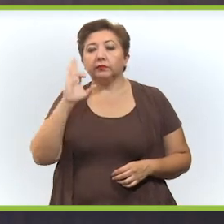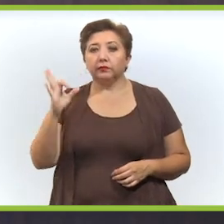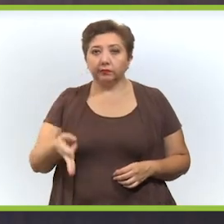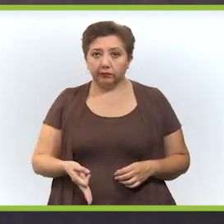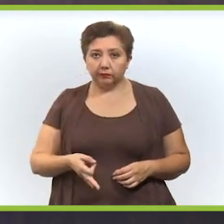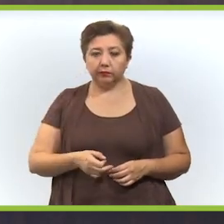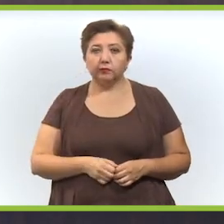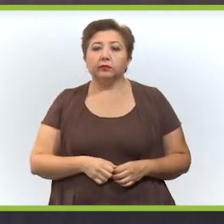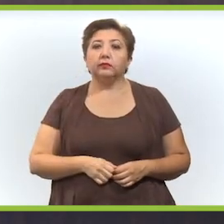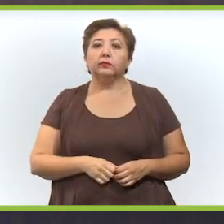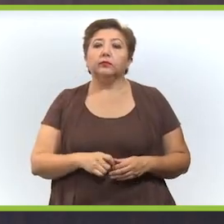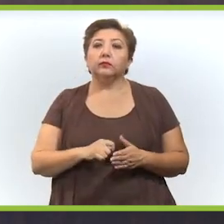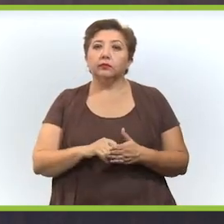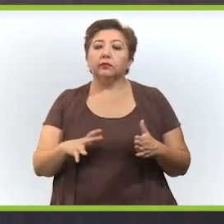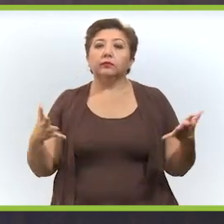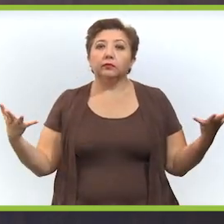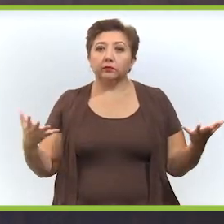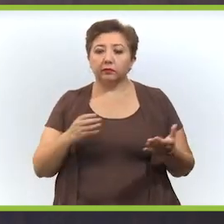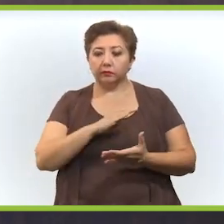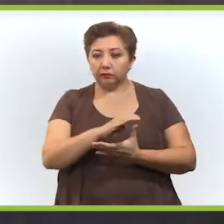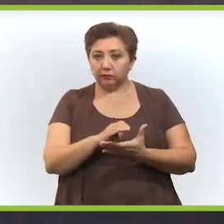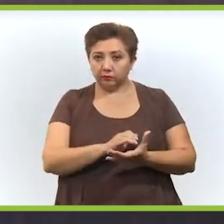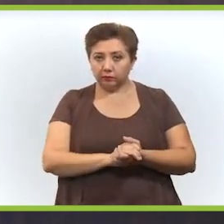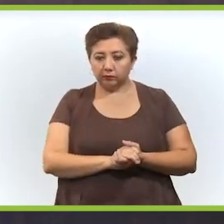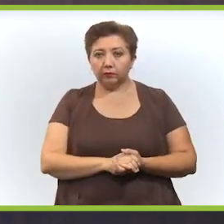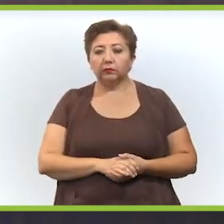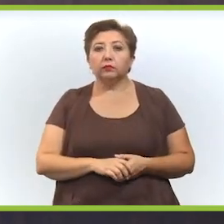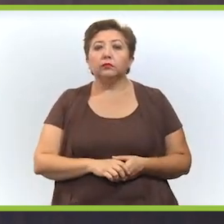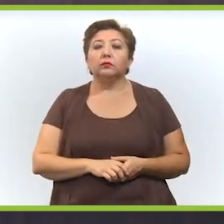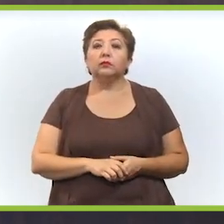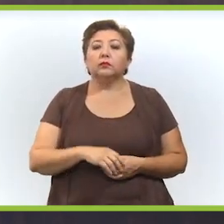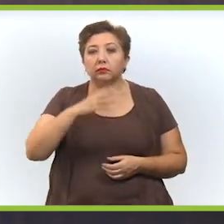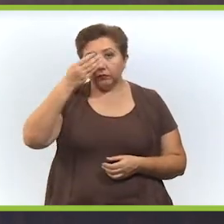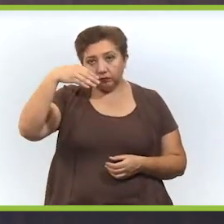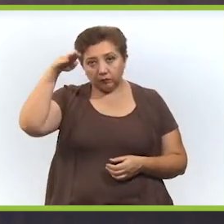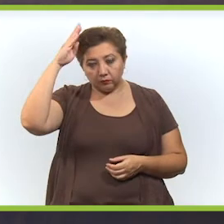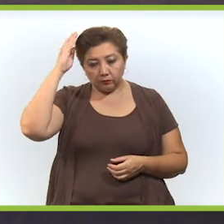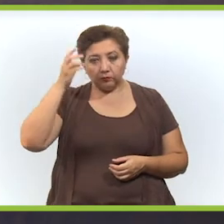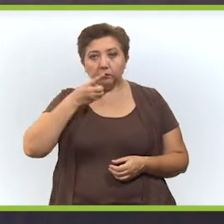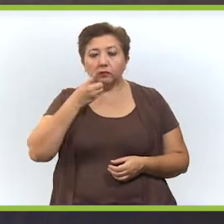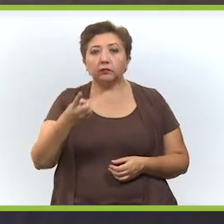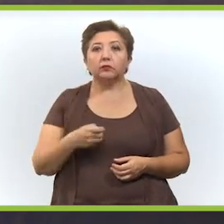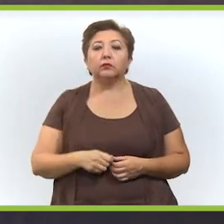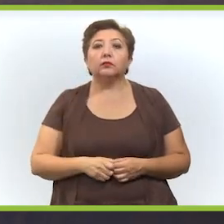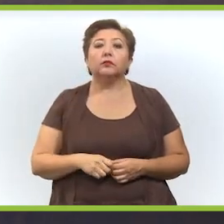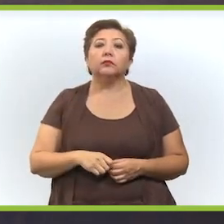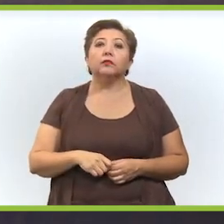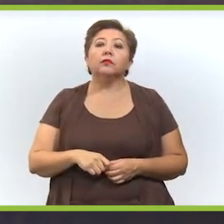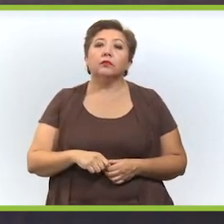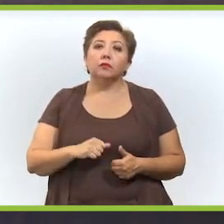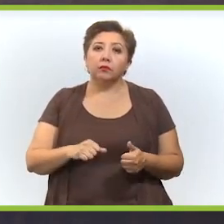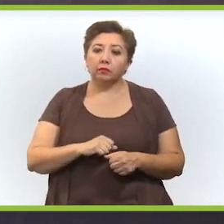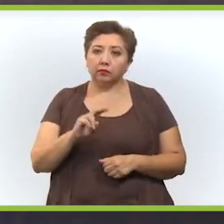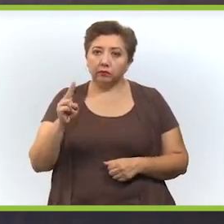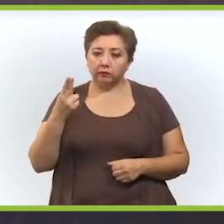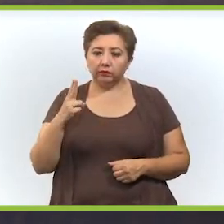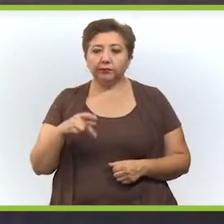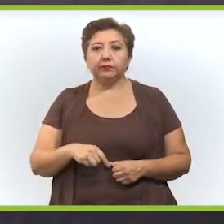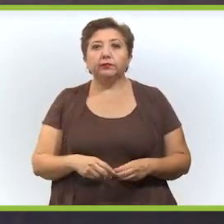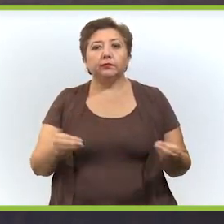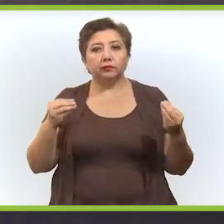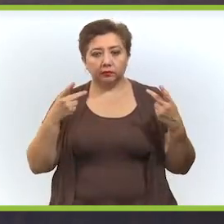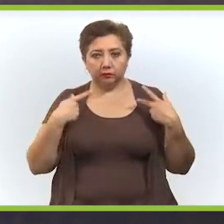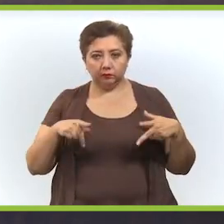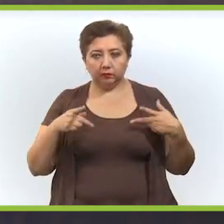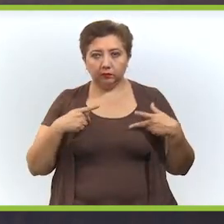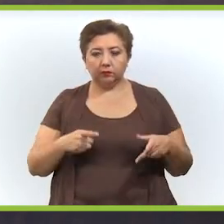bautizos, esto se autorizó del 2 de noviembre. Desafortunadamente, mucha gente, desde los que organizan las fiestas hasta los prestadores de